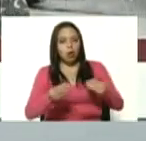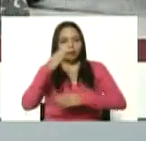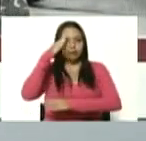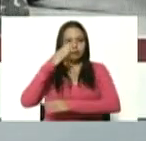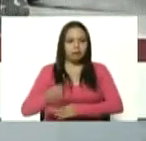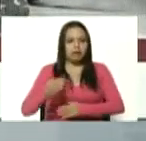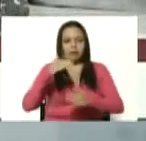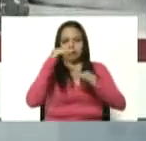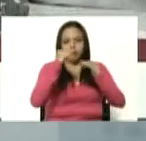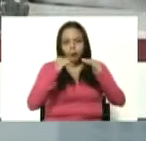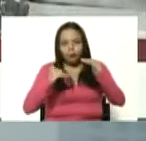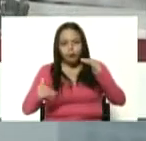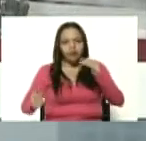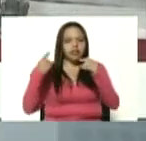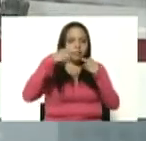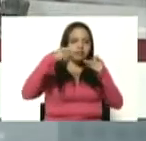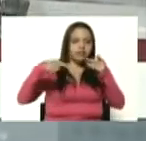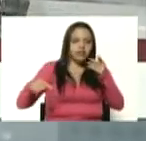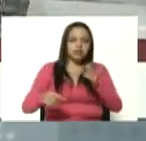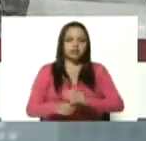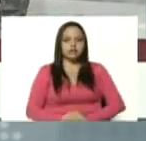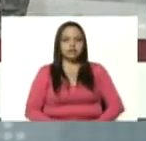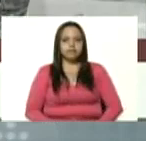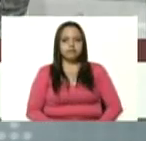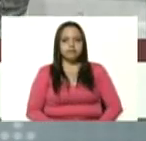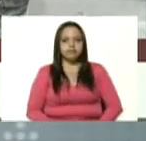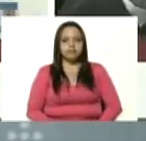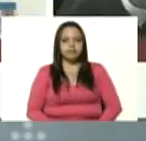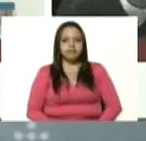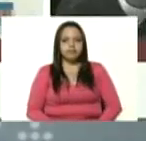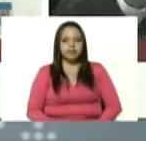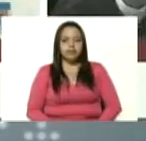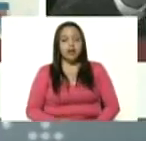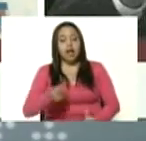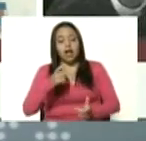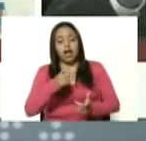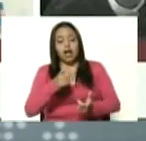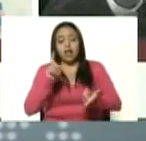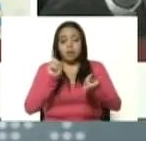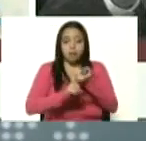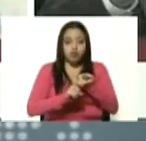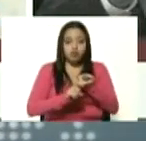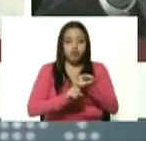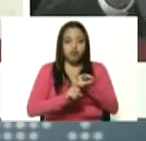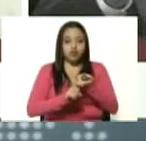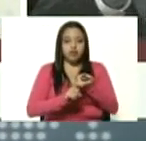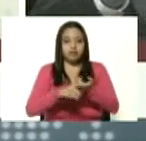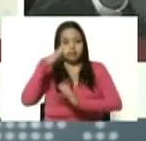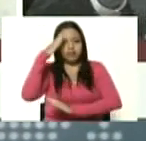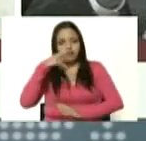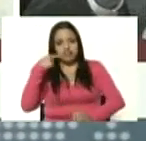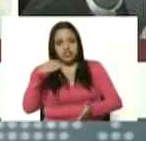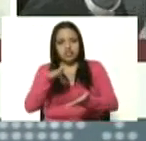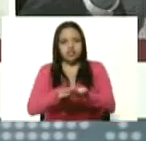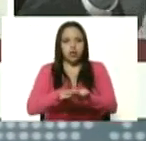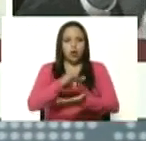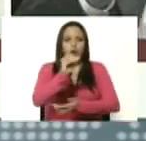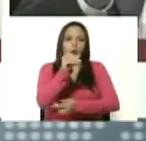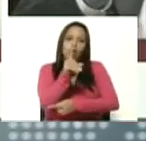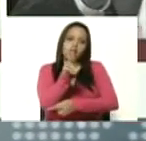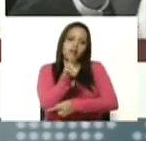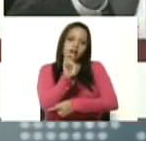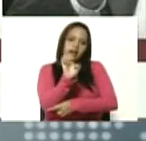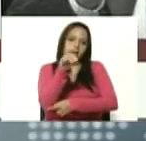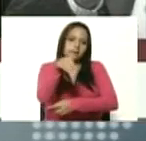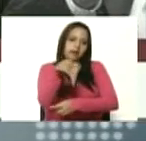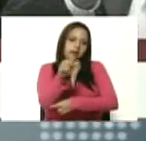soldada. A Marjorie Rivas de Gruber, su esposa. A Miguel Gruber, su hermano.